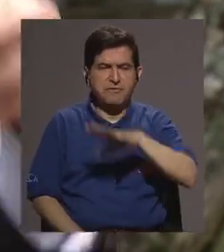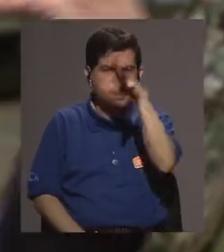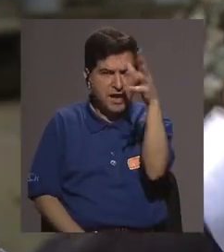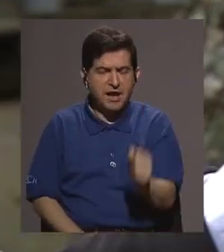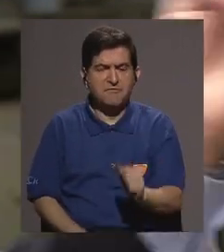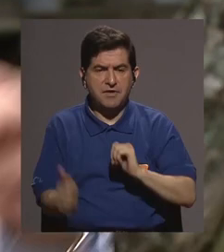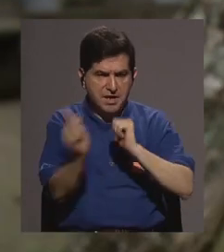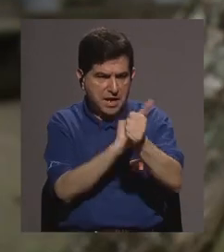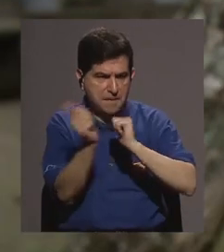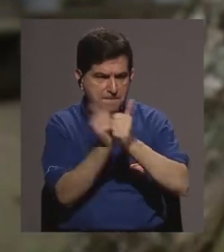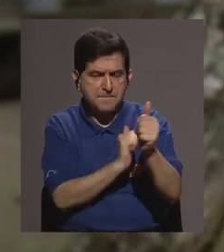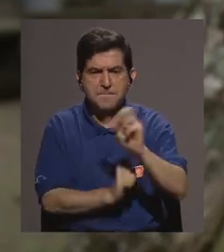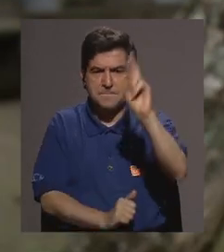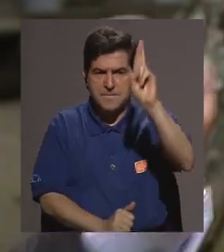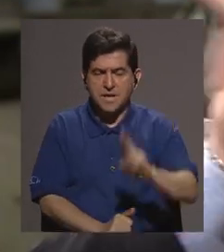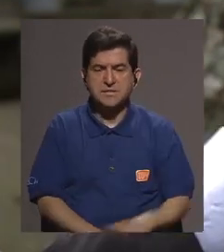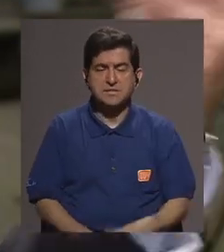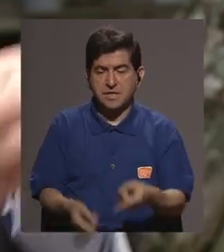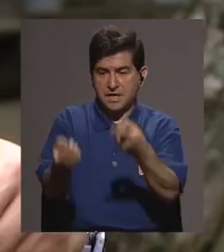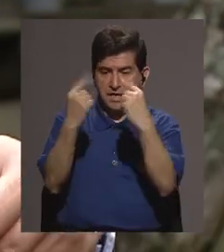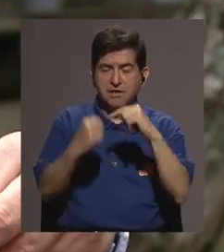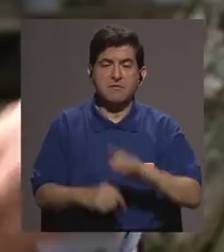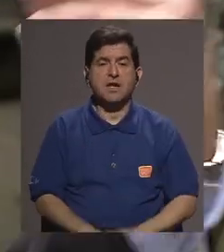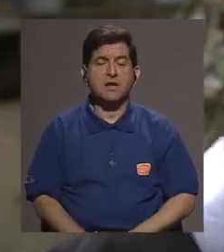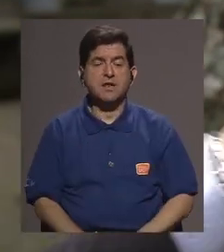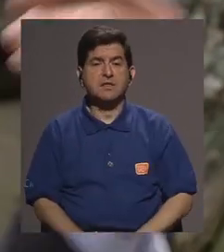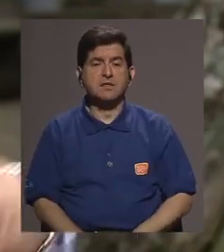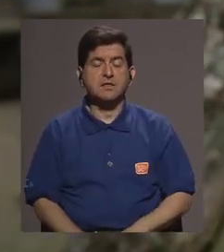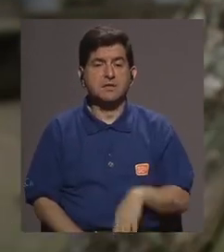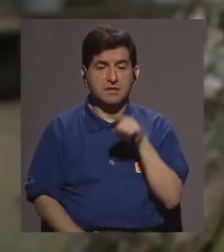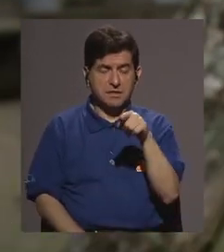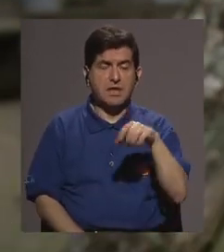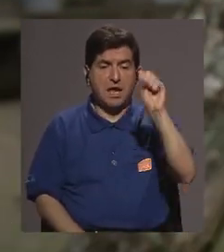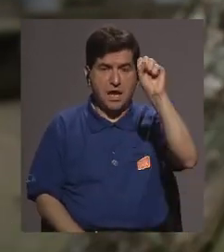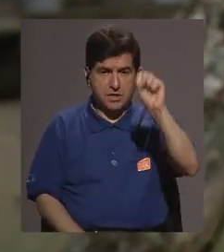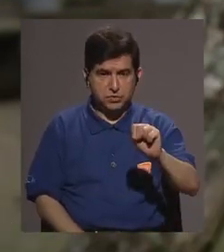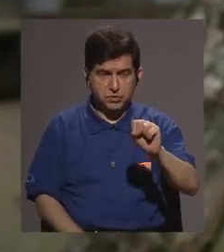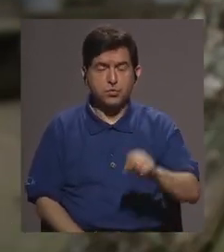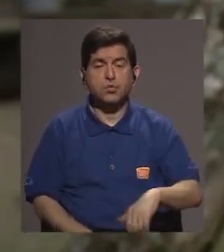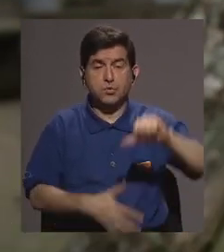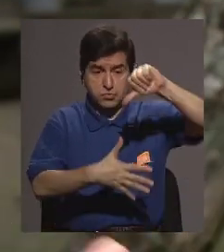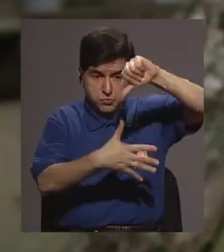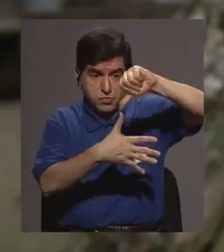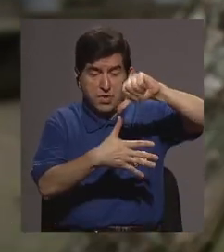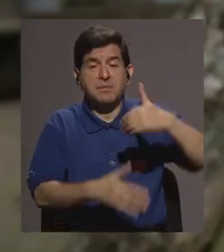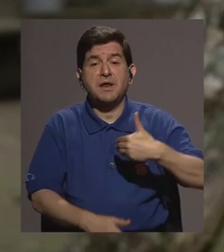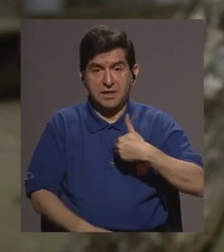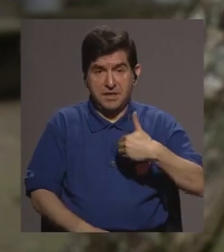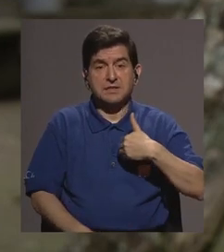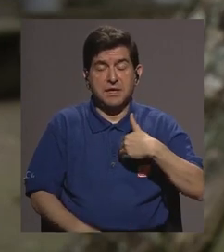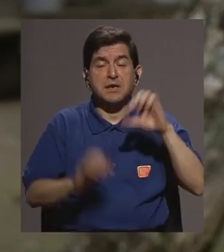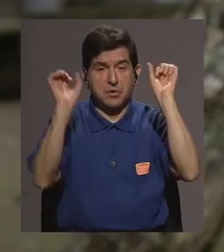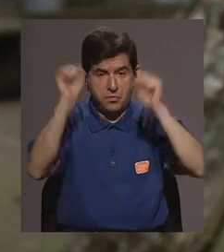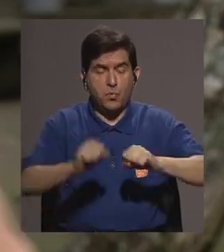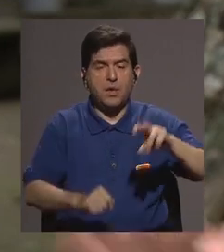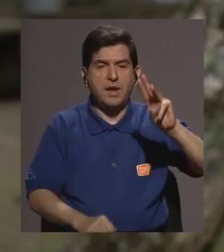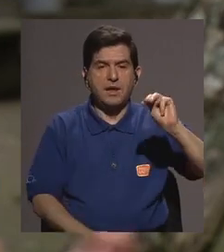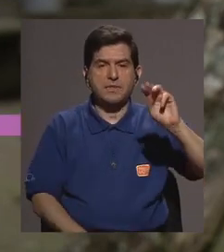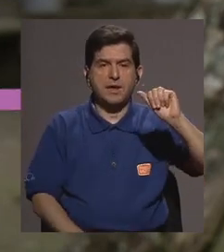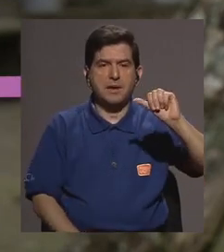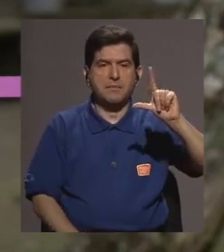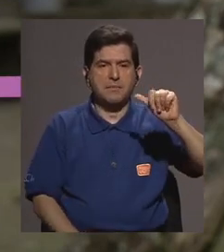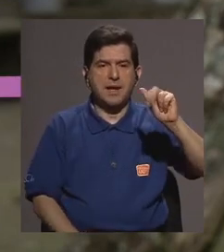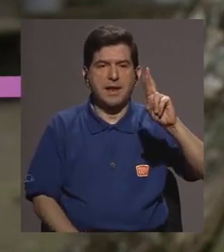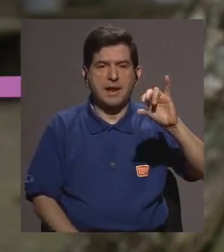africanos de mucha gente que pasa por Costa Rica que viene de la zona sur de Sudamérica que puede tener malaria varios